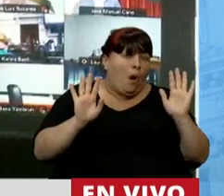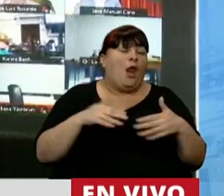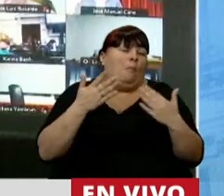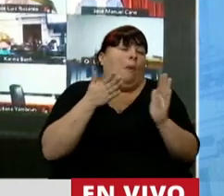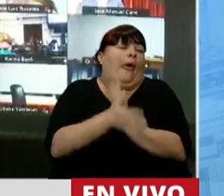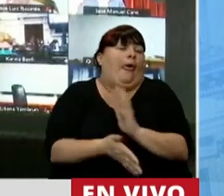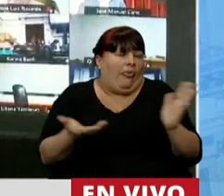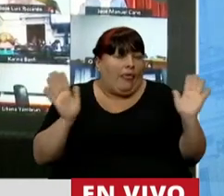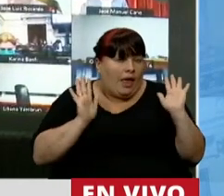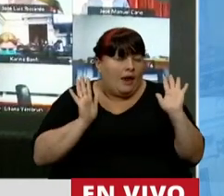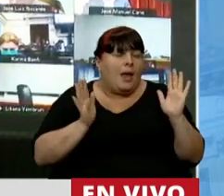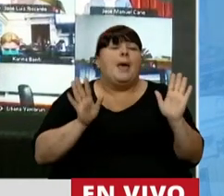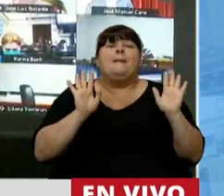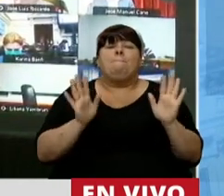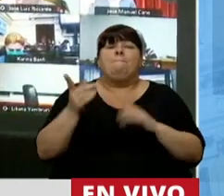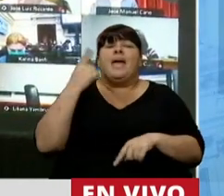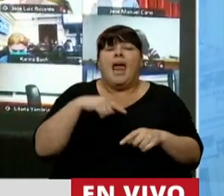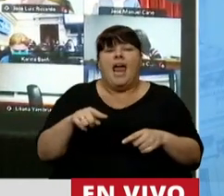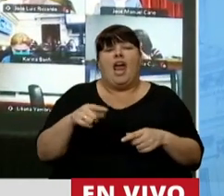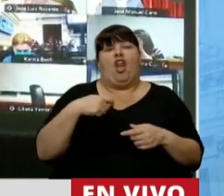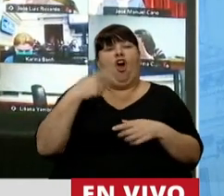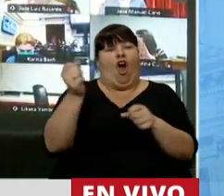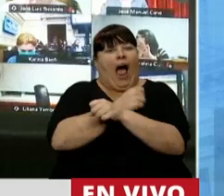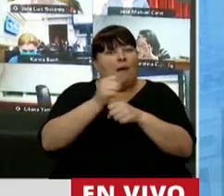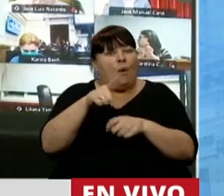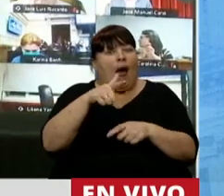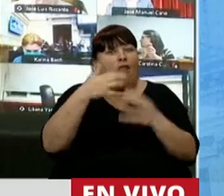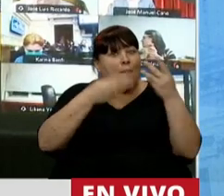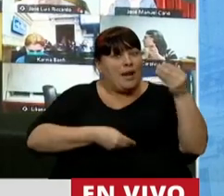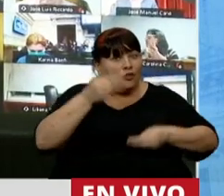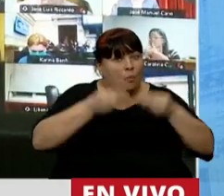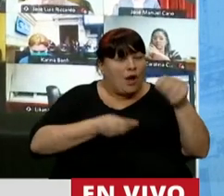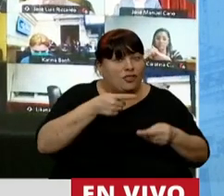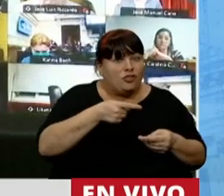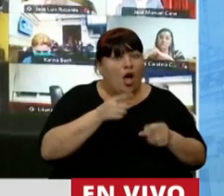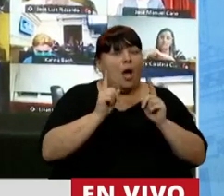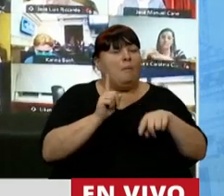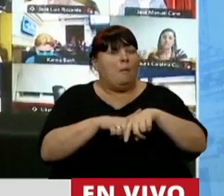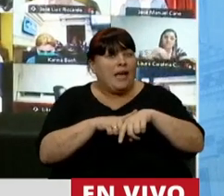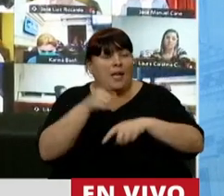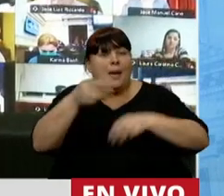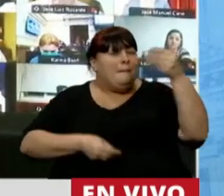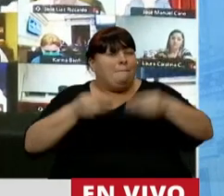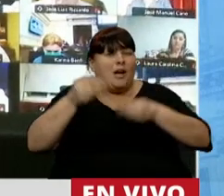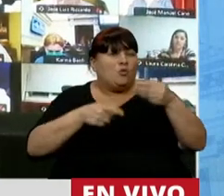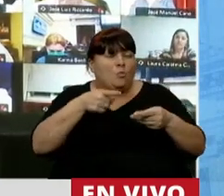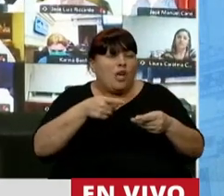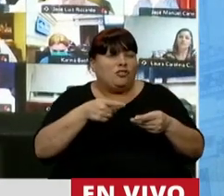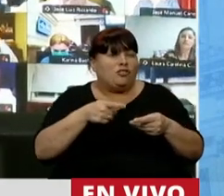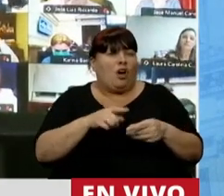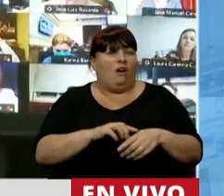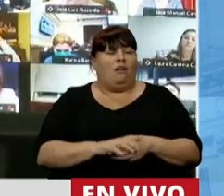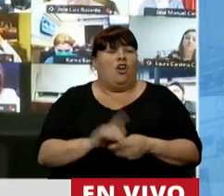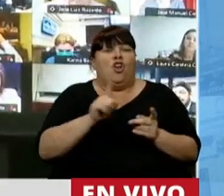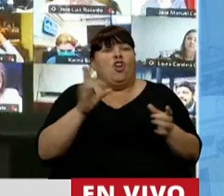puede pasar. Pero mientras le dábamos sanción al presupuesto, ese presupuesto no